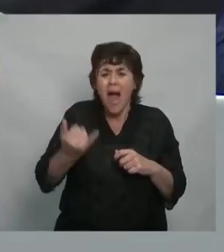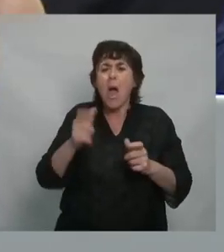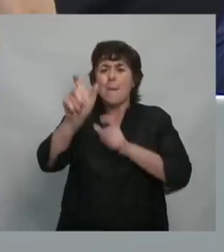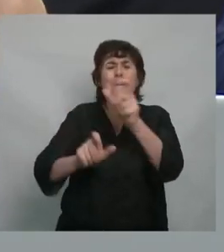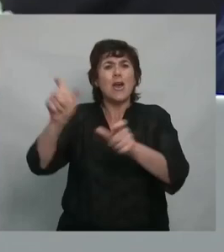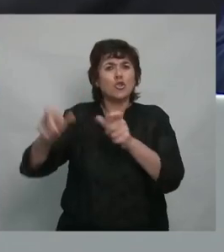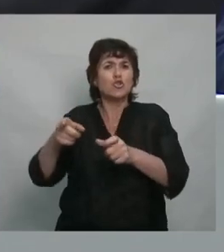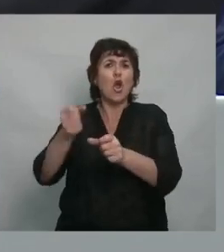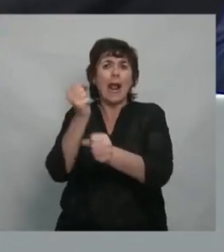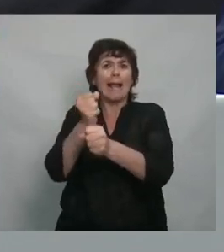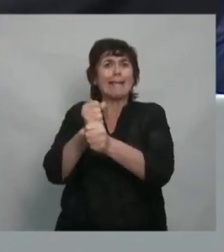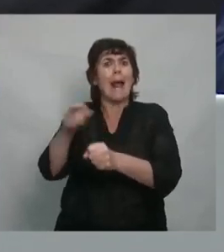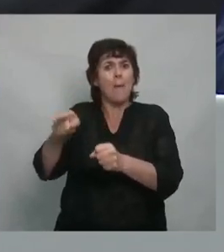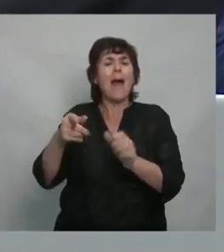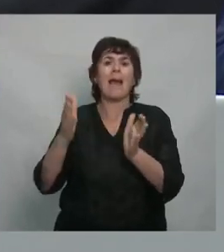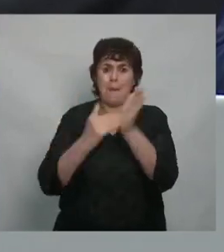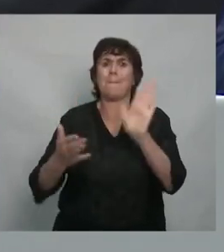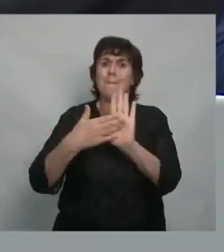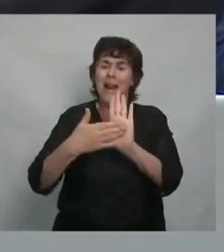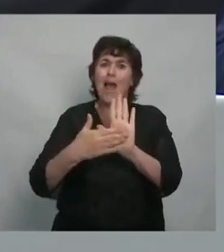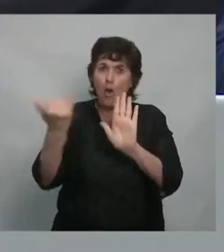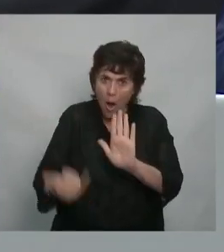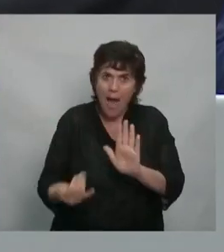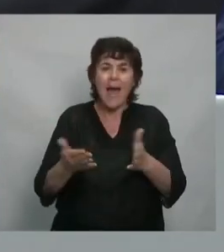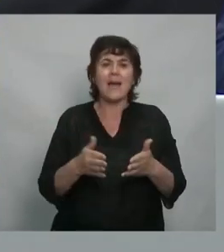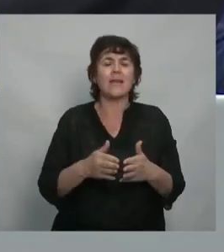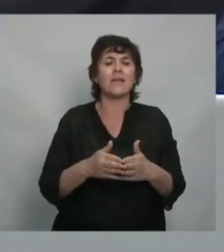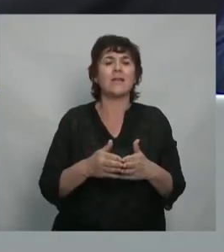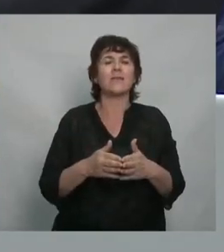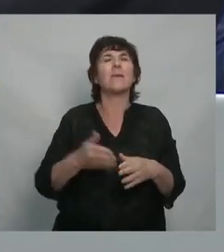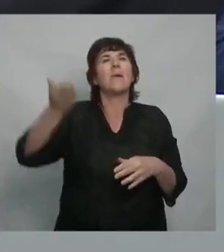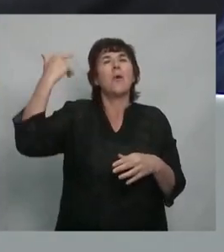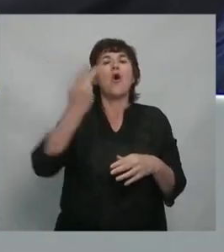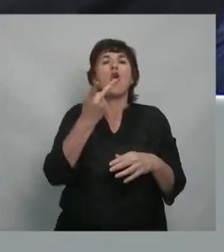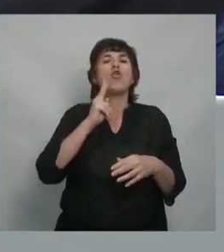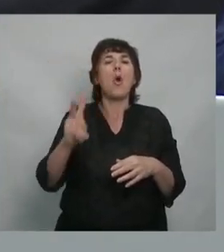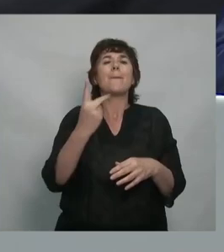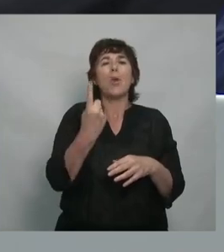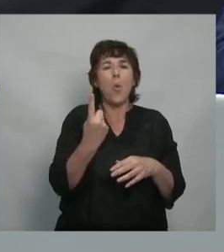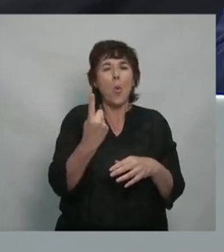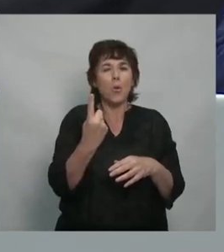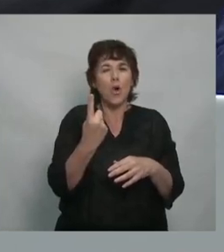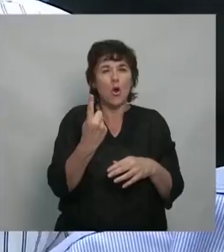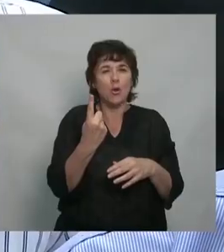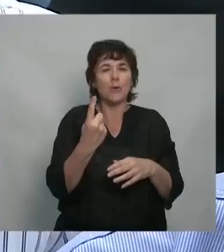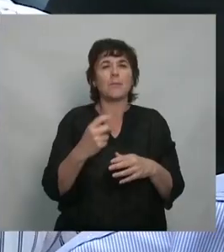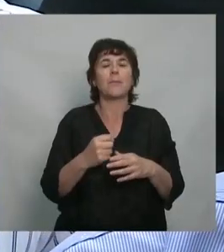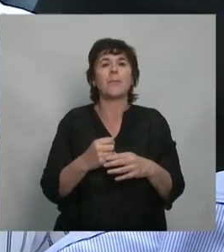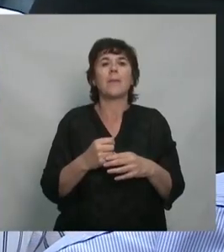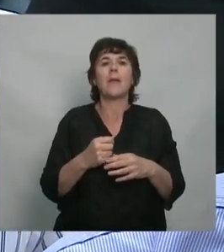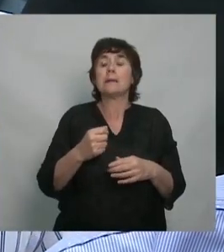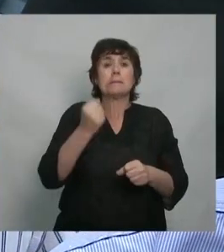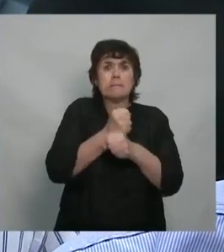registrados ocupados. Ustedes tengan en cuenta que en el año 2001 la